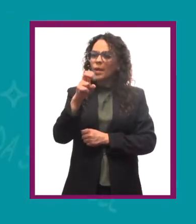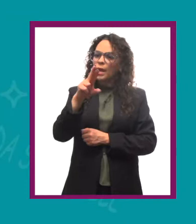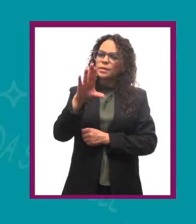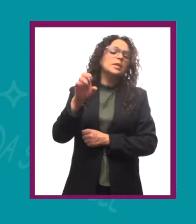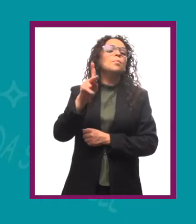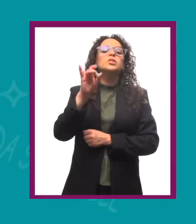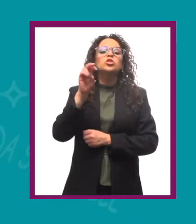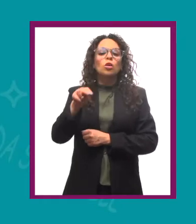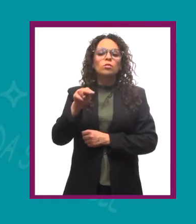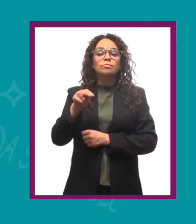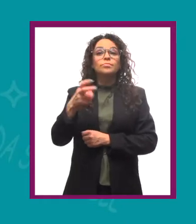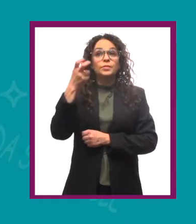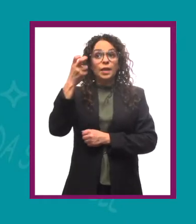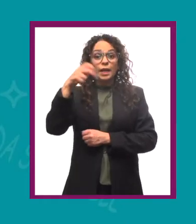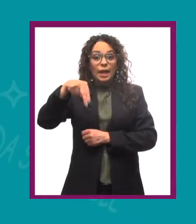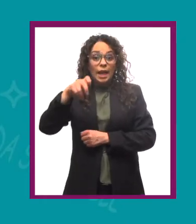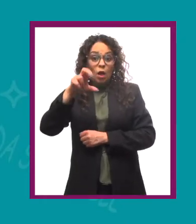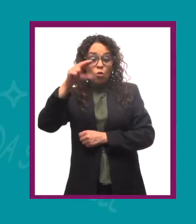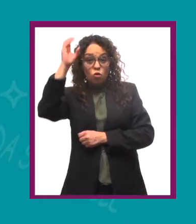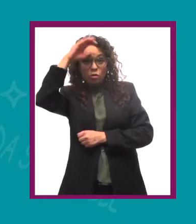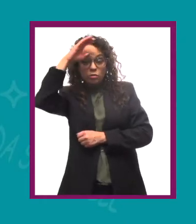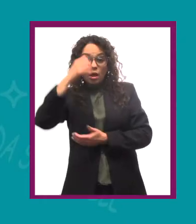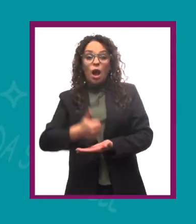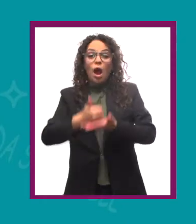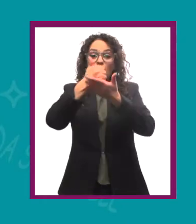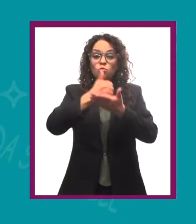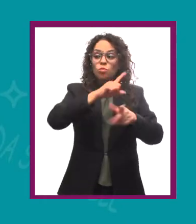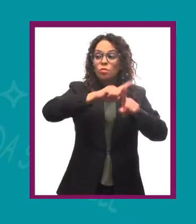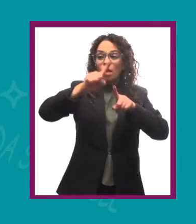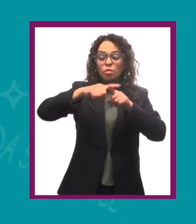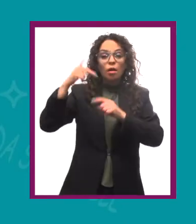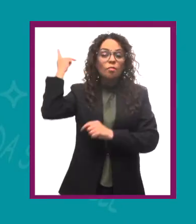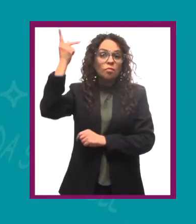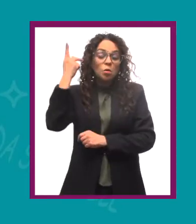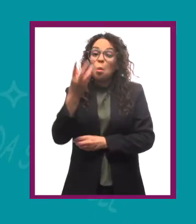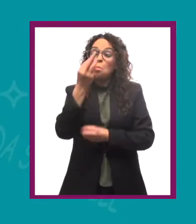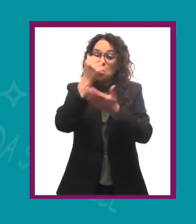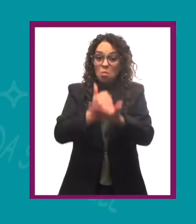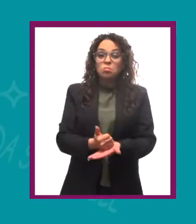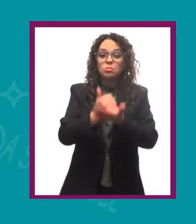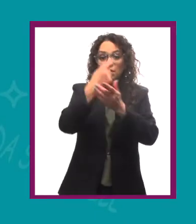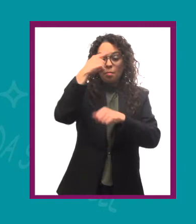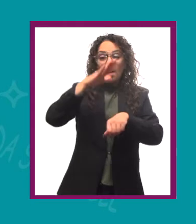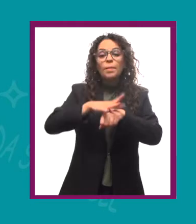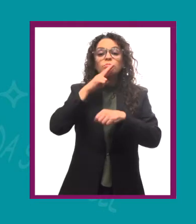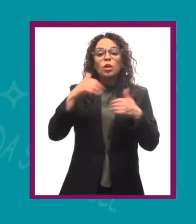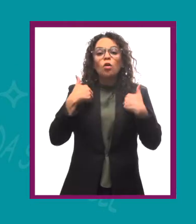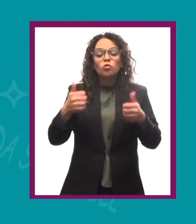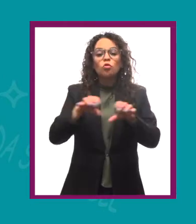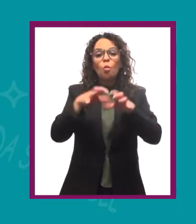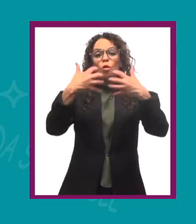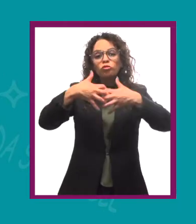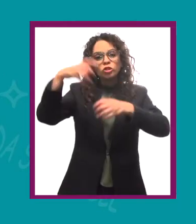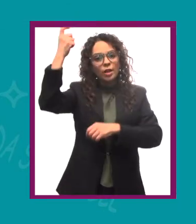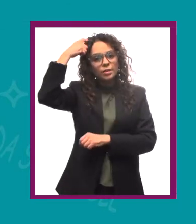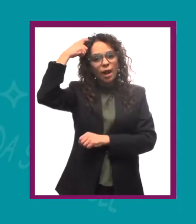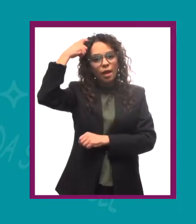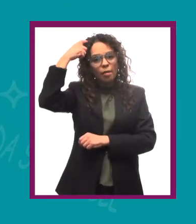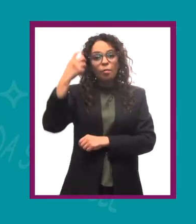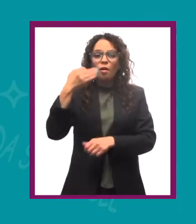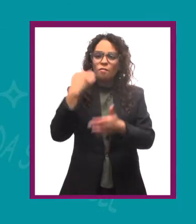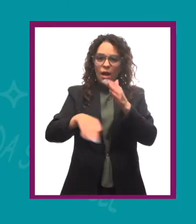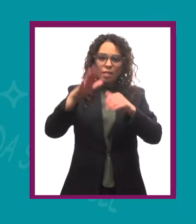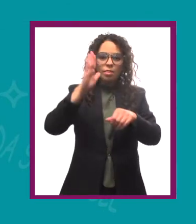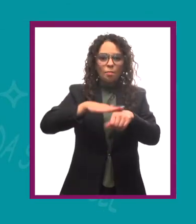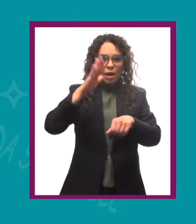Al final la neurociencia nos está ayudando a todos los psicólogos muchísimo para entender cómo funciona el cerebro nos